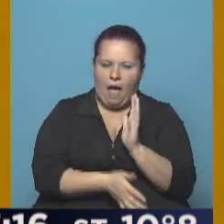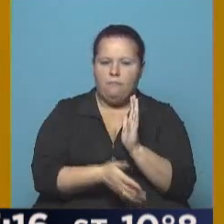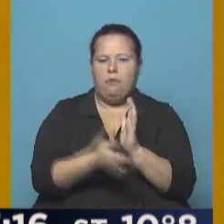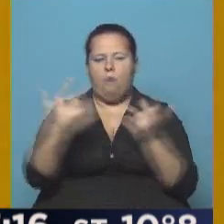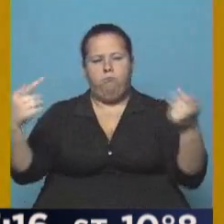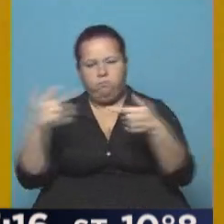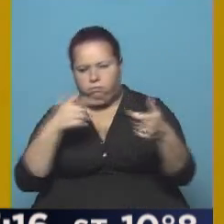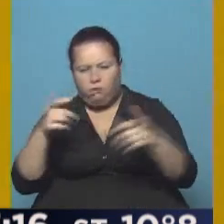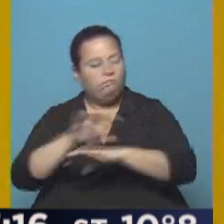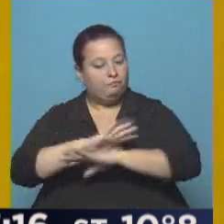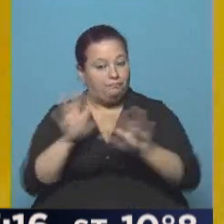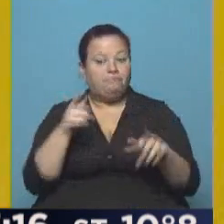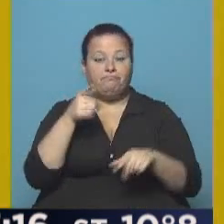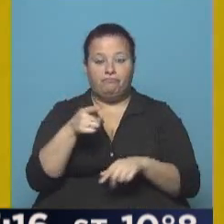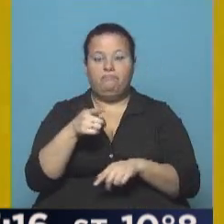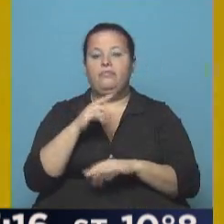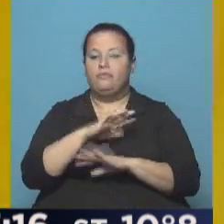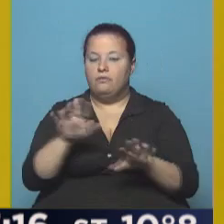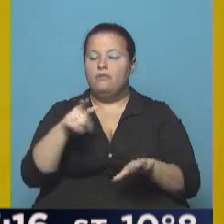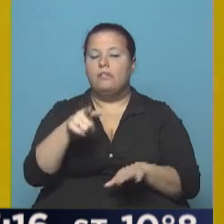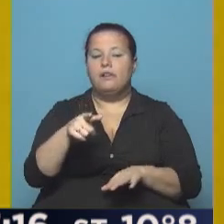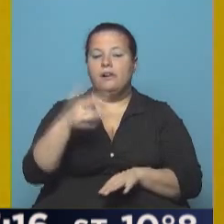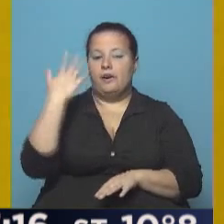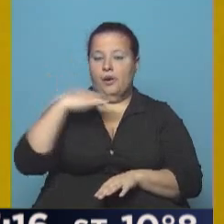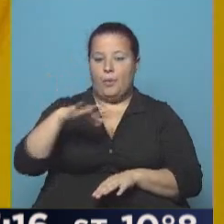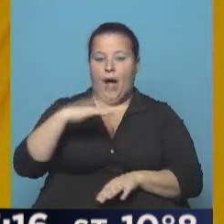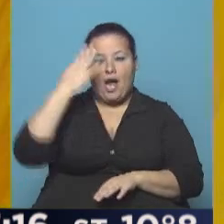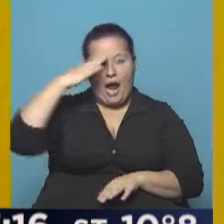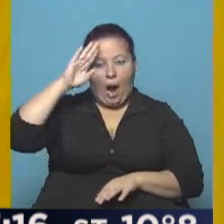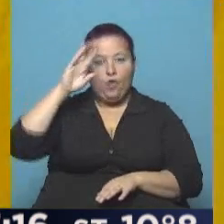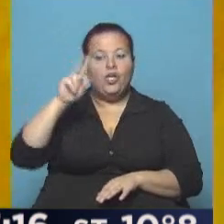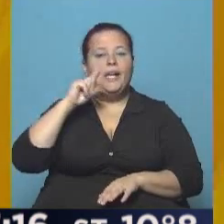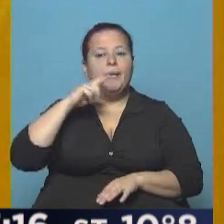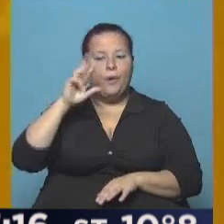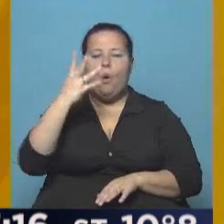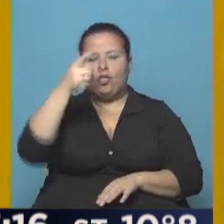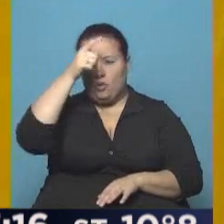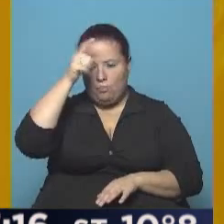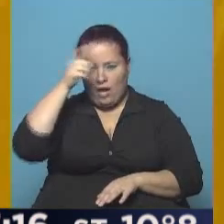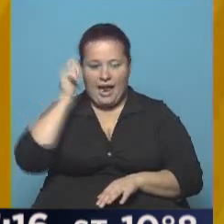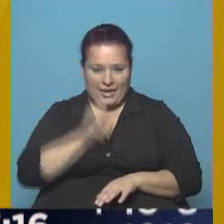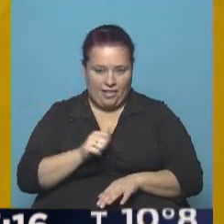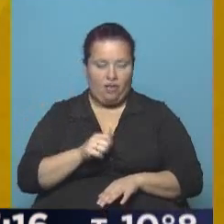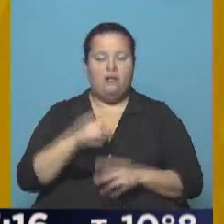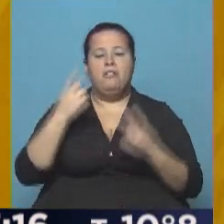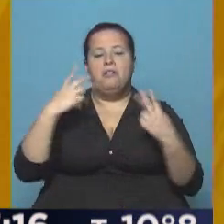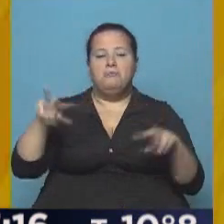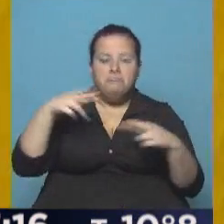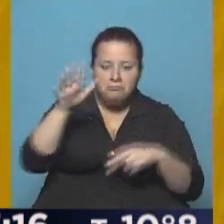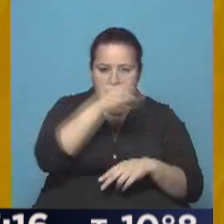balazos, bueno, así sucedió entonces en el barrio Gaucho Rivero, cuatro policías heridos. Hispano de recorrida,